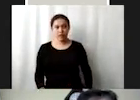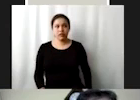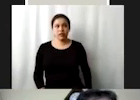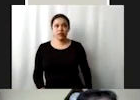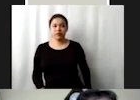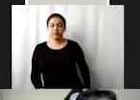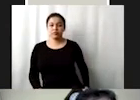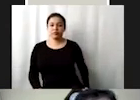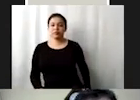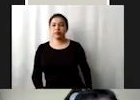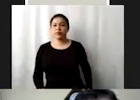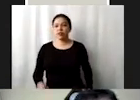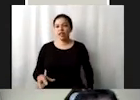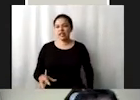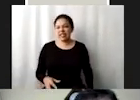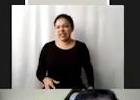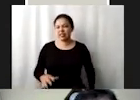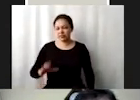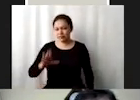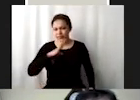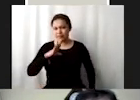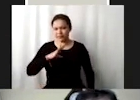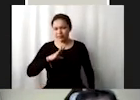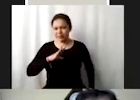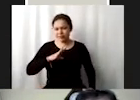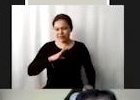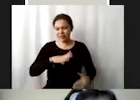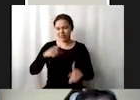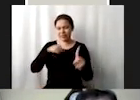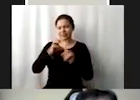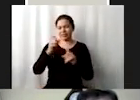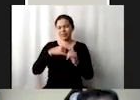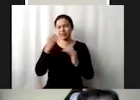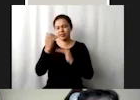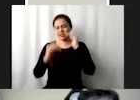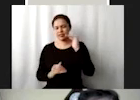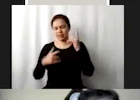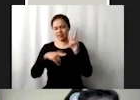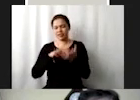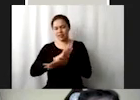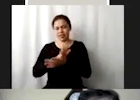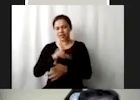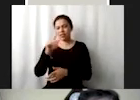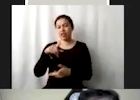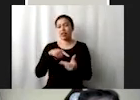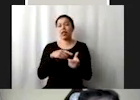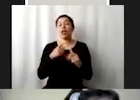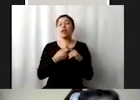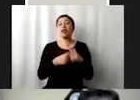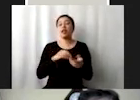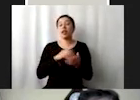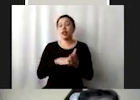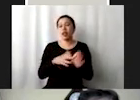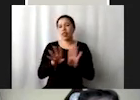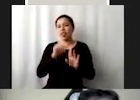objetivo por supuesto de combatir desigualdades discriminación este famoso principio de la agenda que no dejará nadie atrás